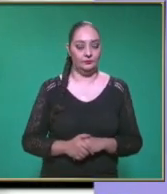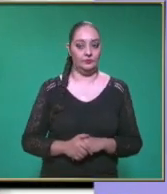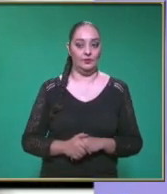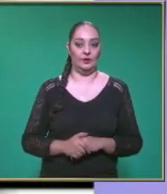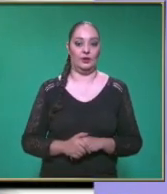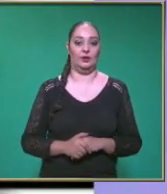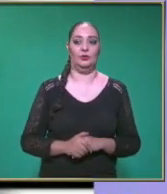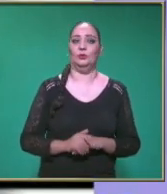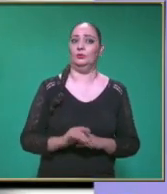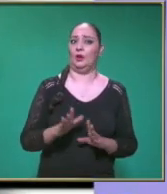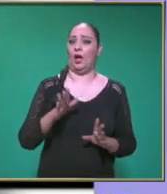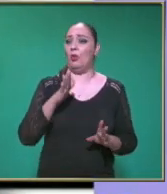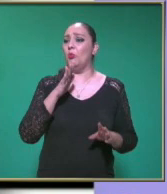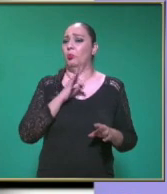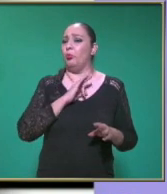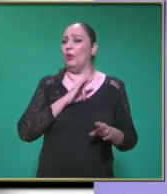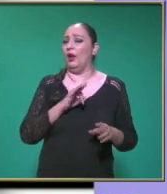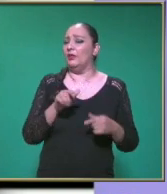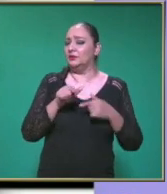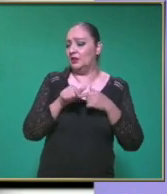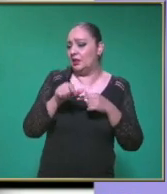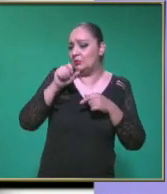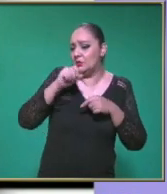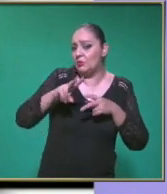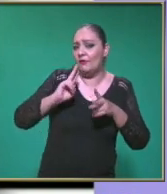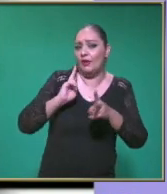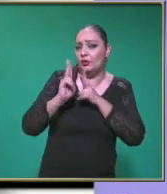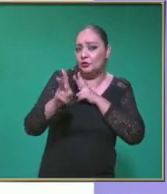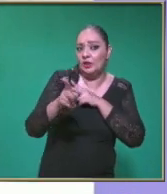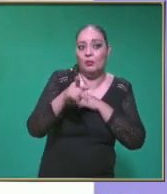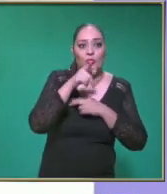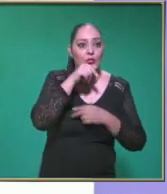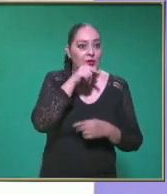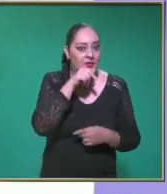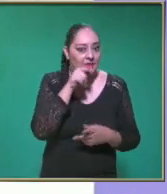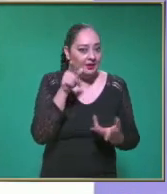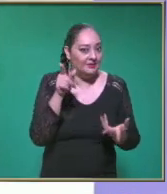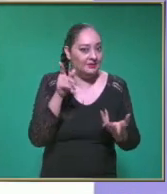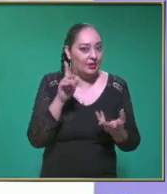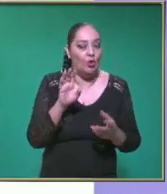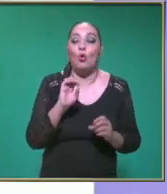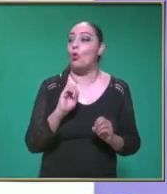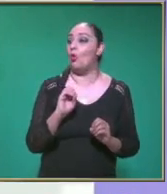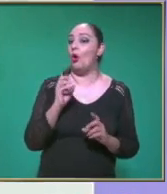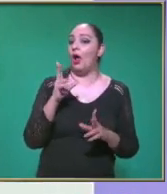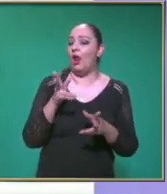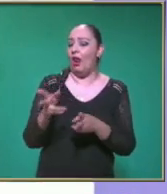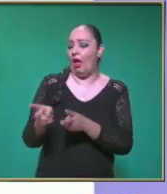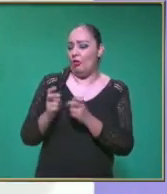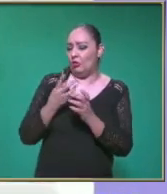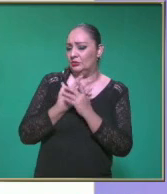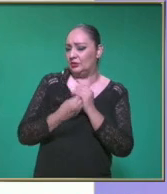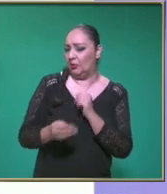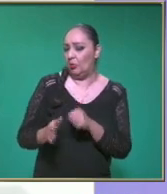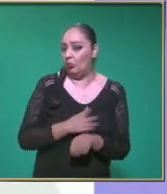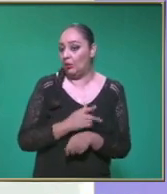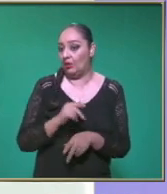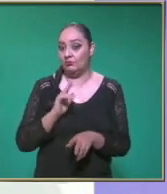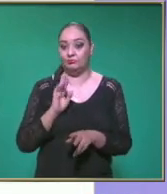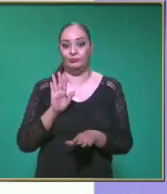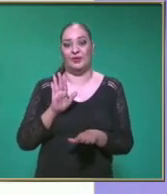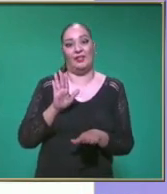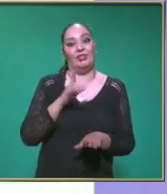¿Habrán podido Mantener la velocidad Que llevaban Los policías? ¿Escaparía el ladrón Debido a los cambios En la aceleración?